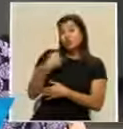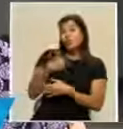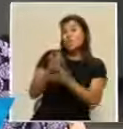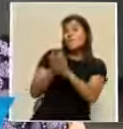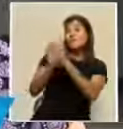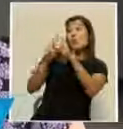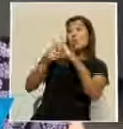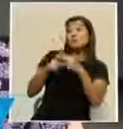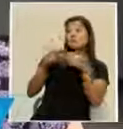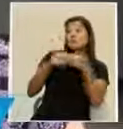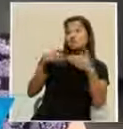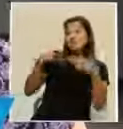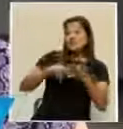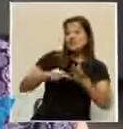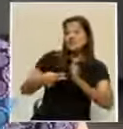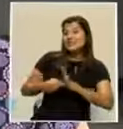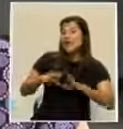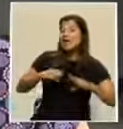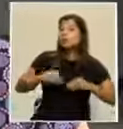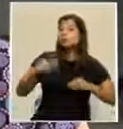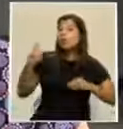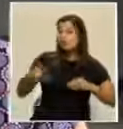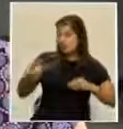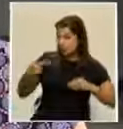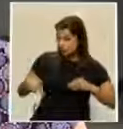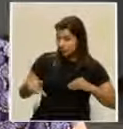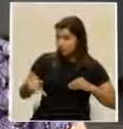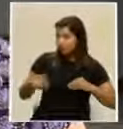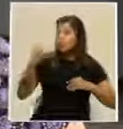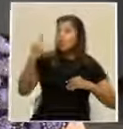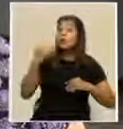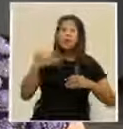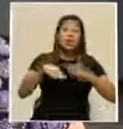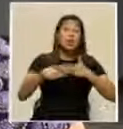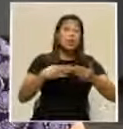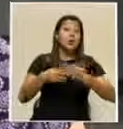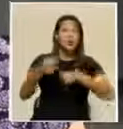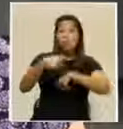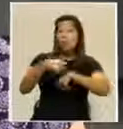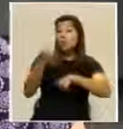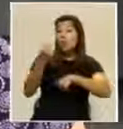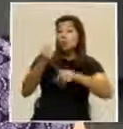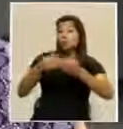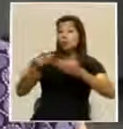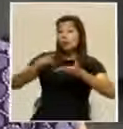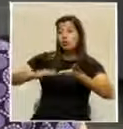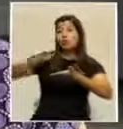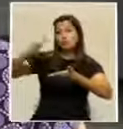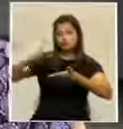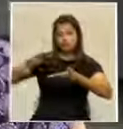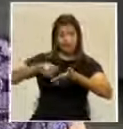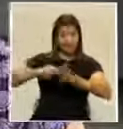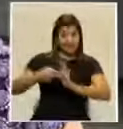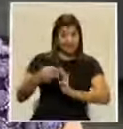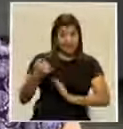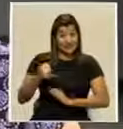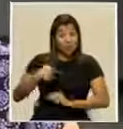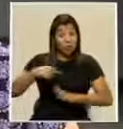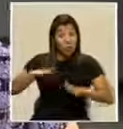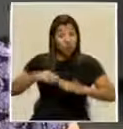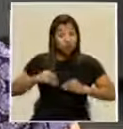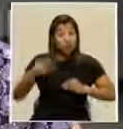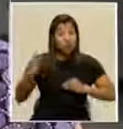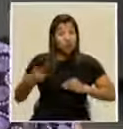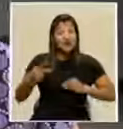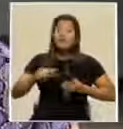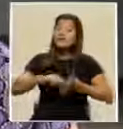implica que yo voy a asumir un riesgo cambiario. Y que ese riesgo cambiario es porque yo tengo la suficiente liquidez para hacer frente a esas variaciones en el